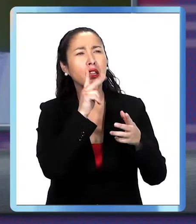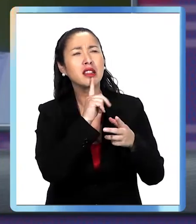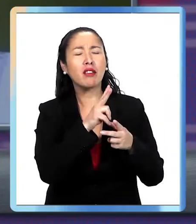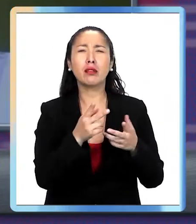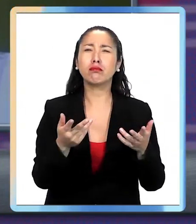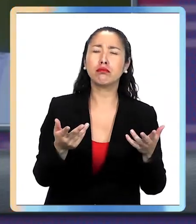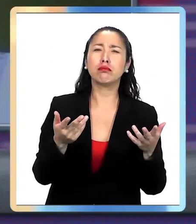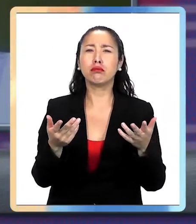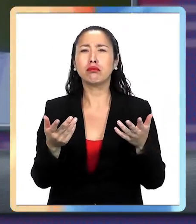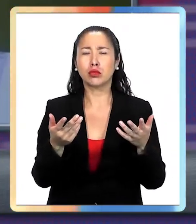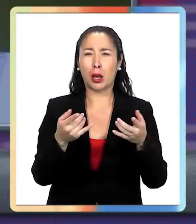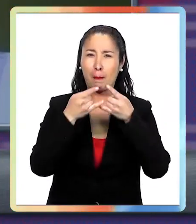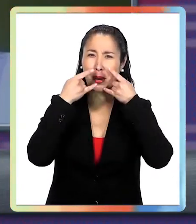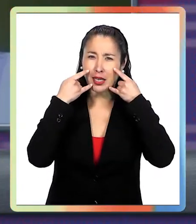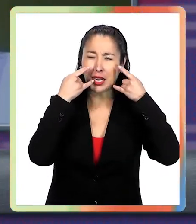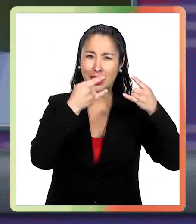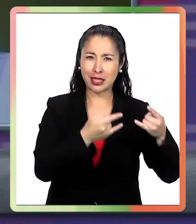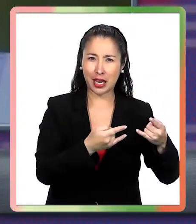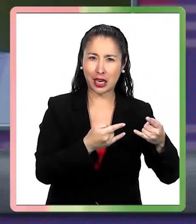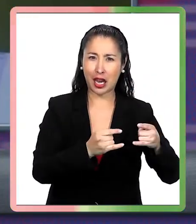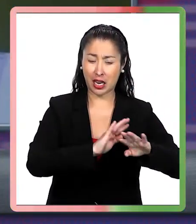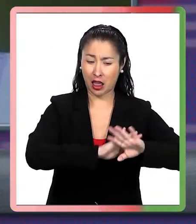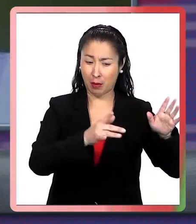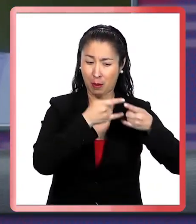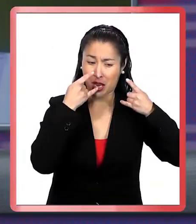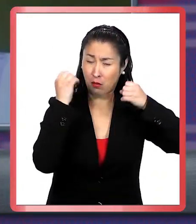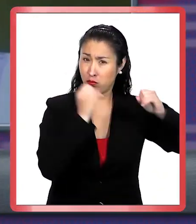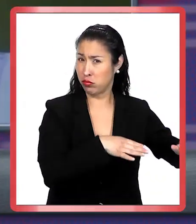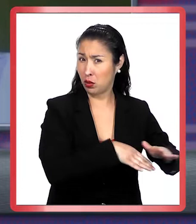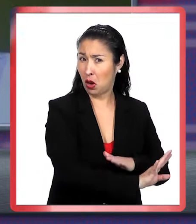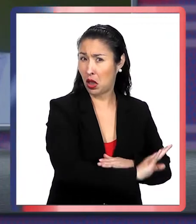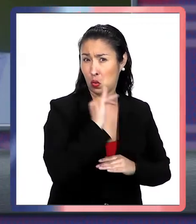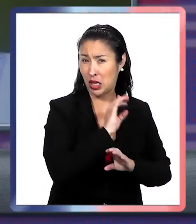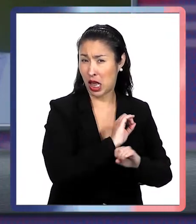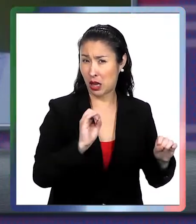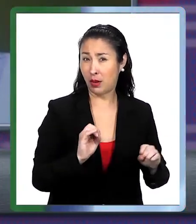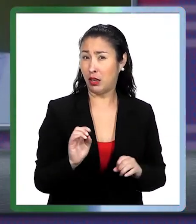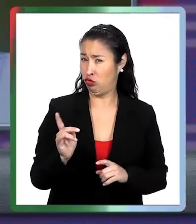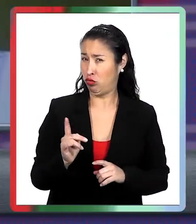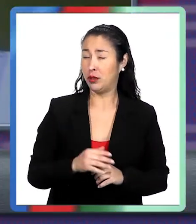por ahí en televisión y nos vamos a sacar las mascarillas y adiós a ellas, pero no es tan así.